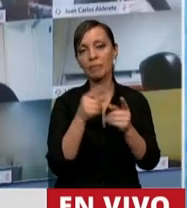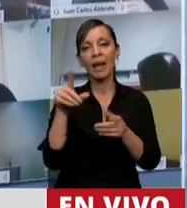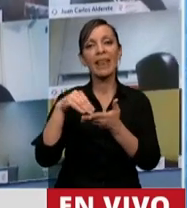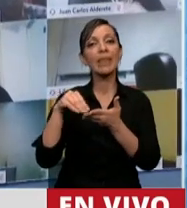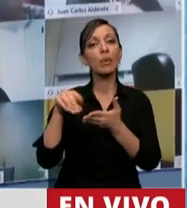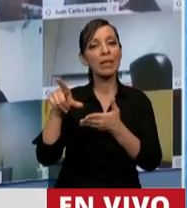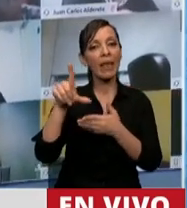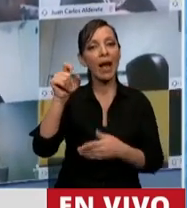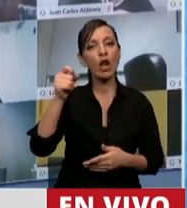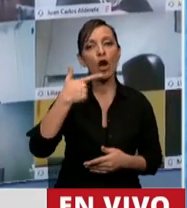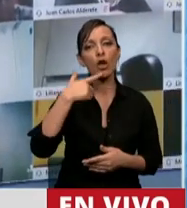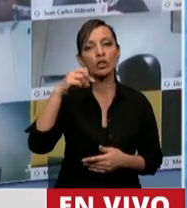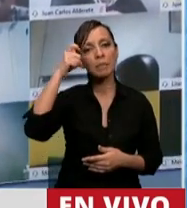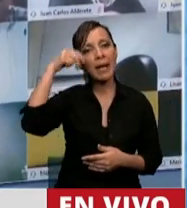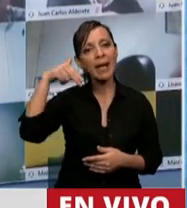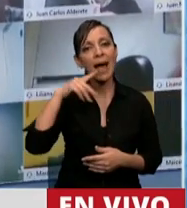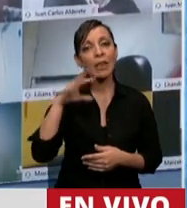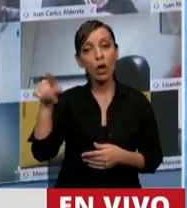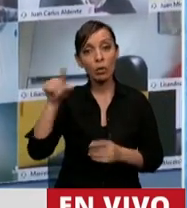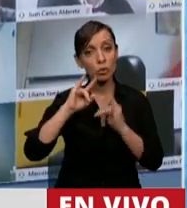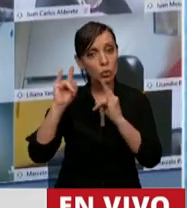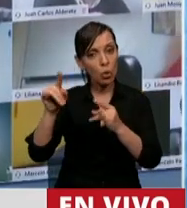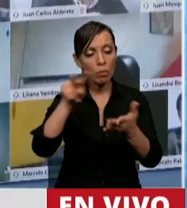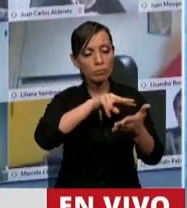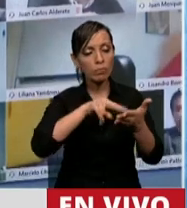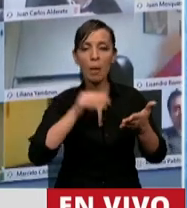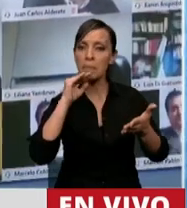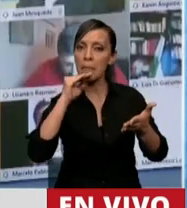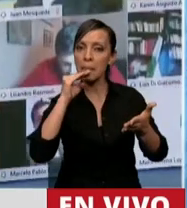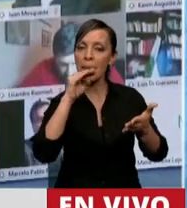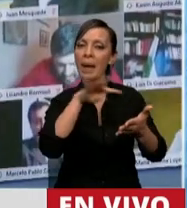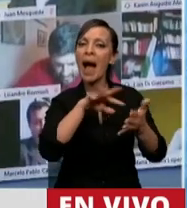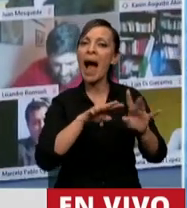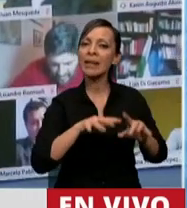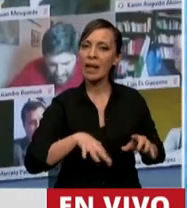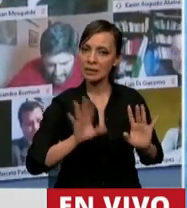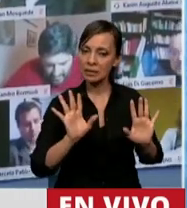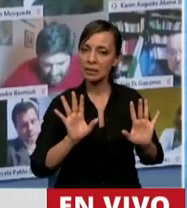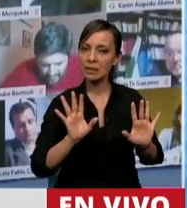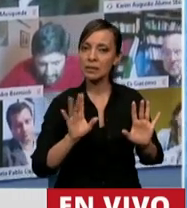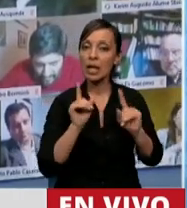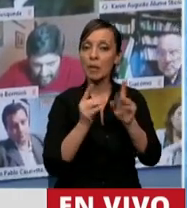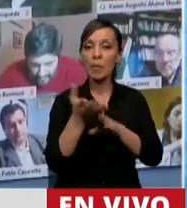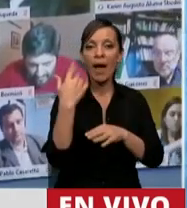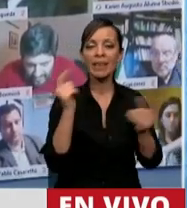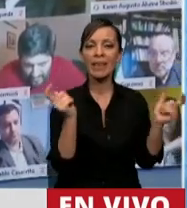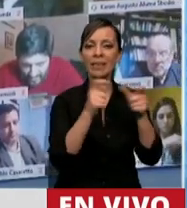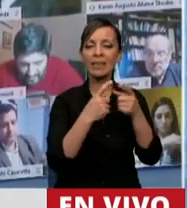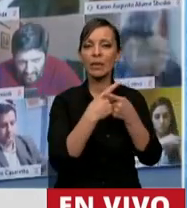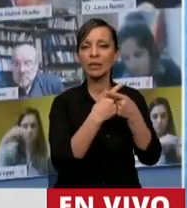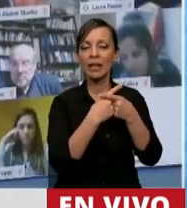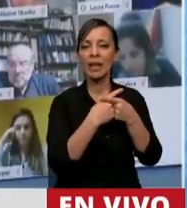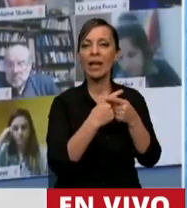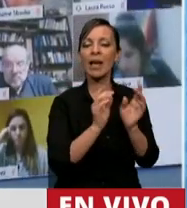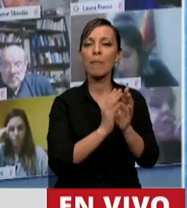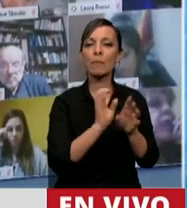Lospenato leyó las actas de cuando se discutía en la Comisión de Modernización y en la